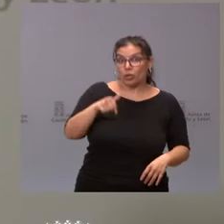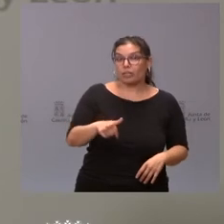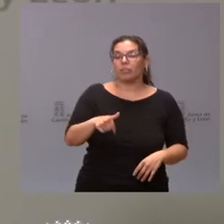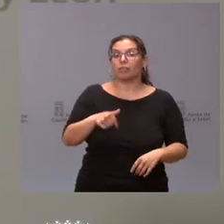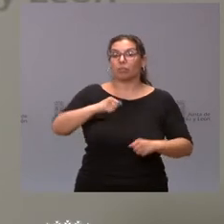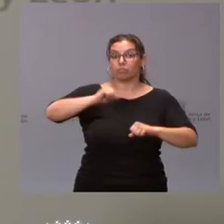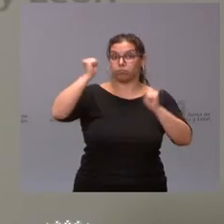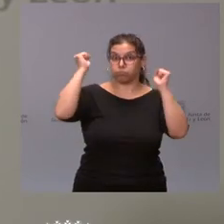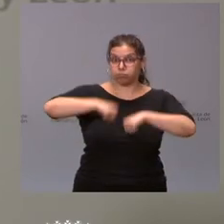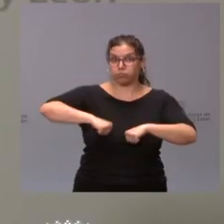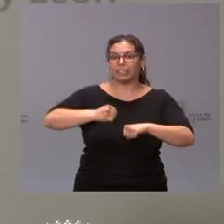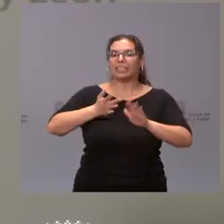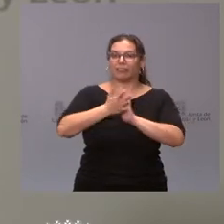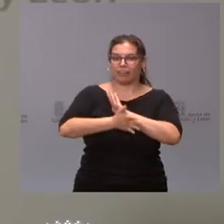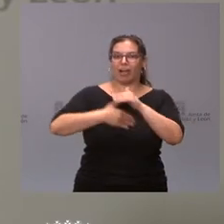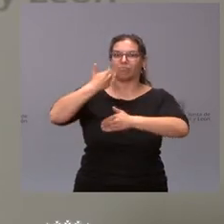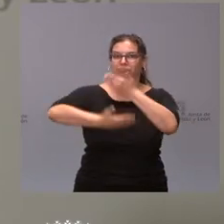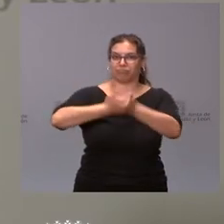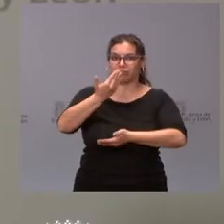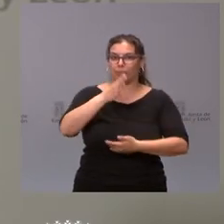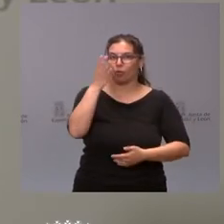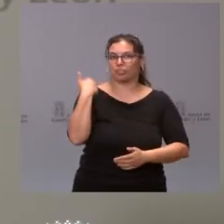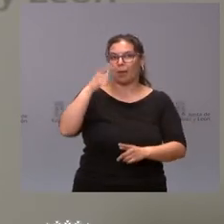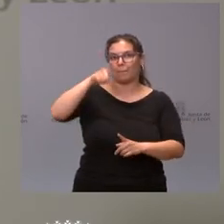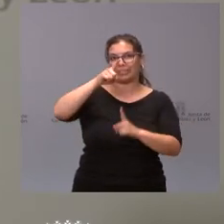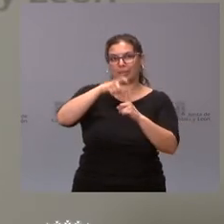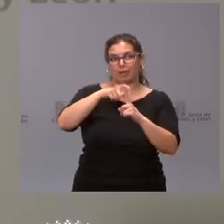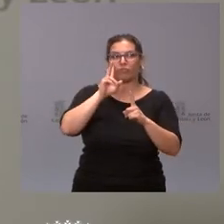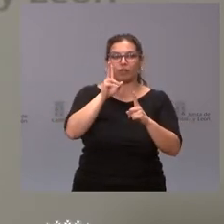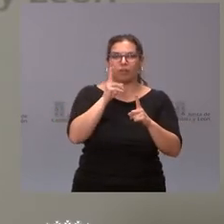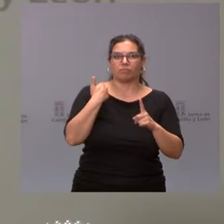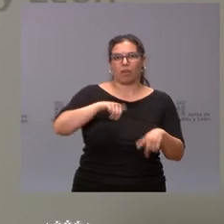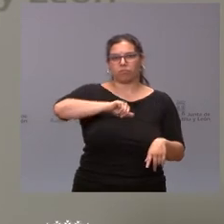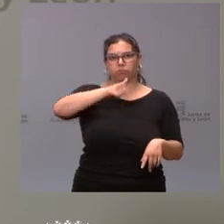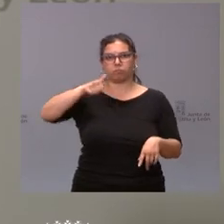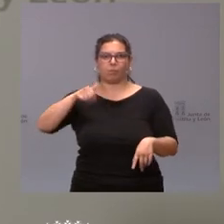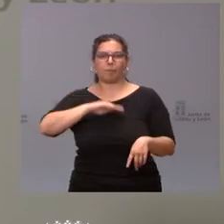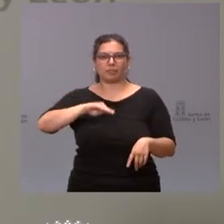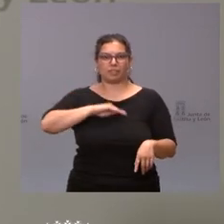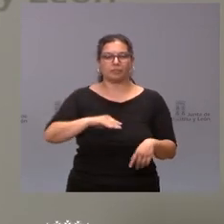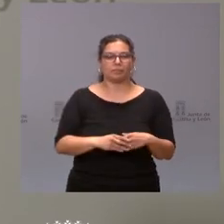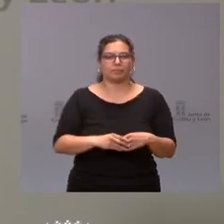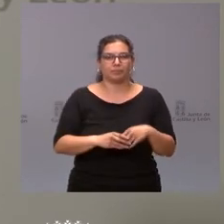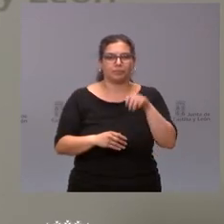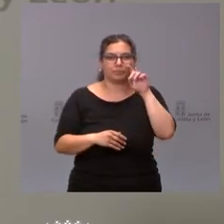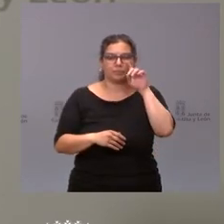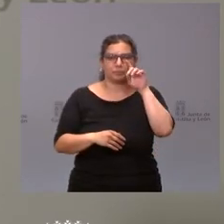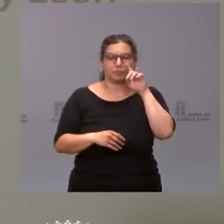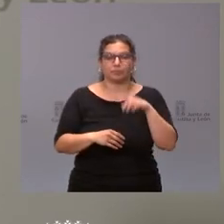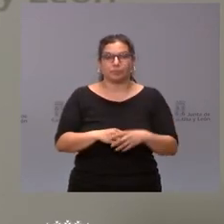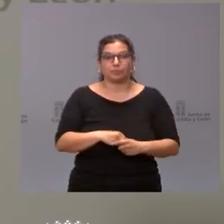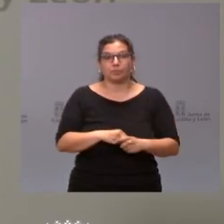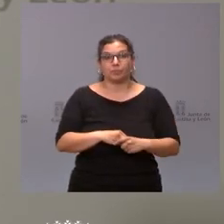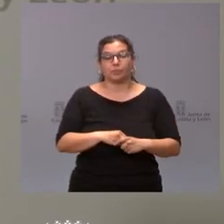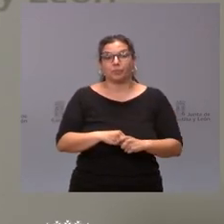avanzar en esa dirección, porque ya ha entrado el mes de mayo, pues ven ustedes cantidad de relevantes en este sentido. Y, antes